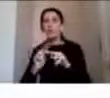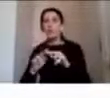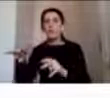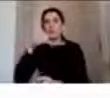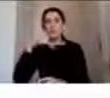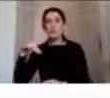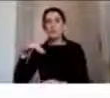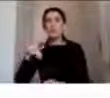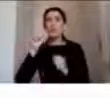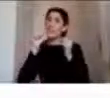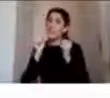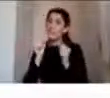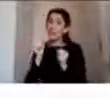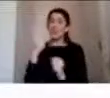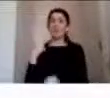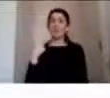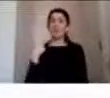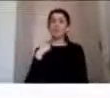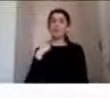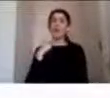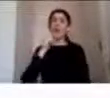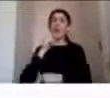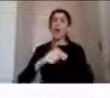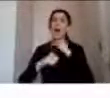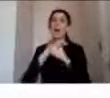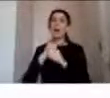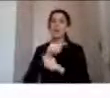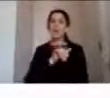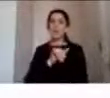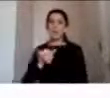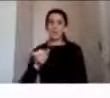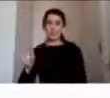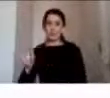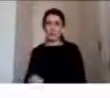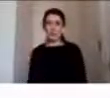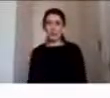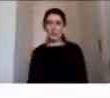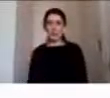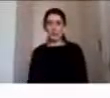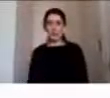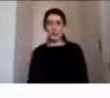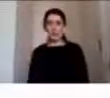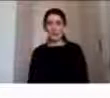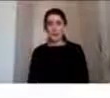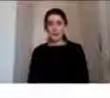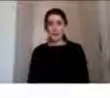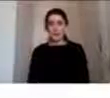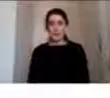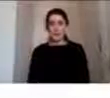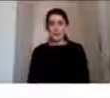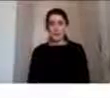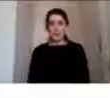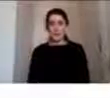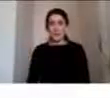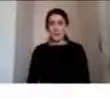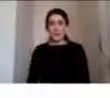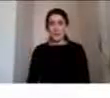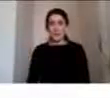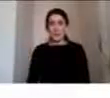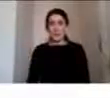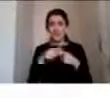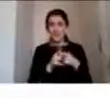afectadas incluso años posteriores a la lesión las funciones ejecutivas son las que tienden a